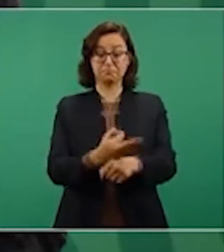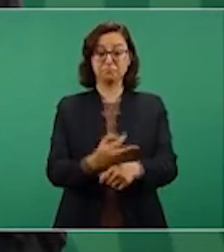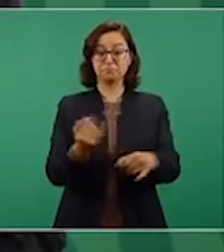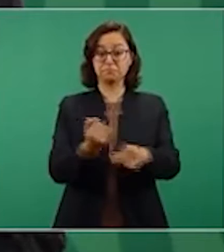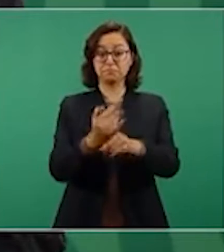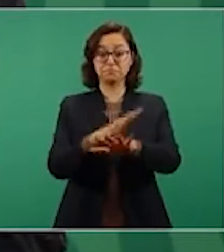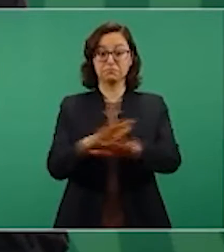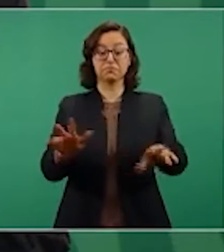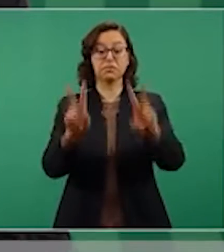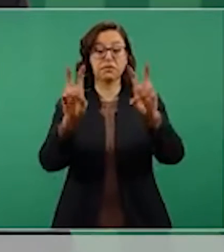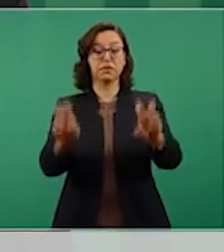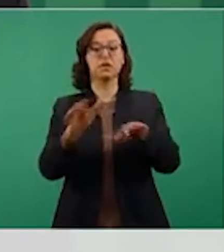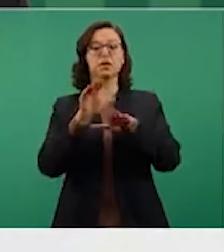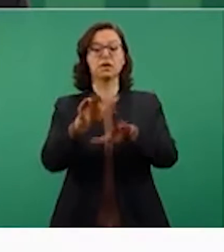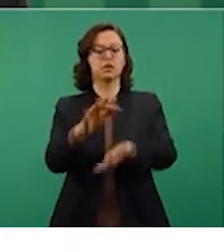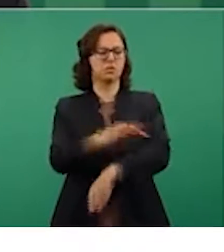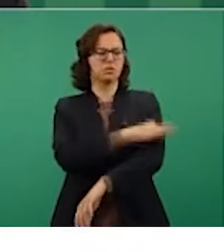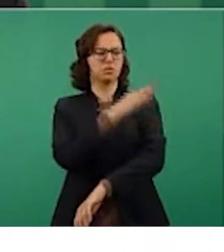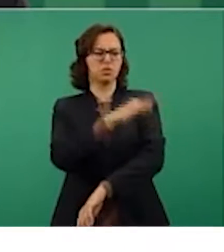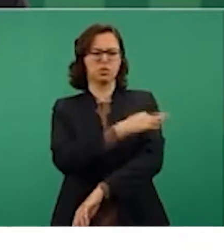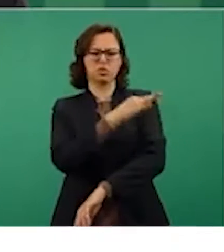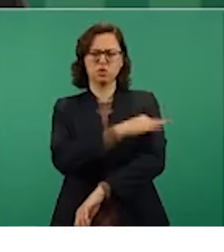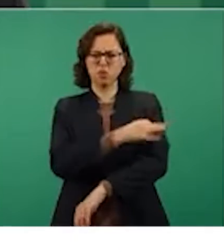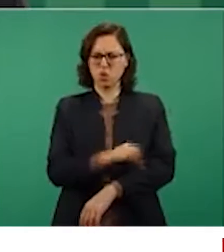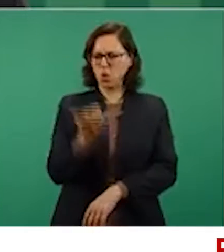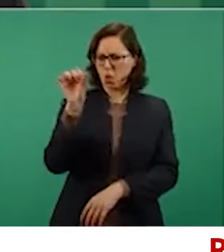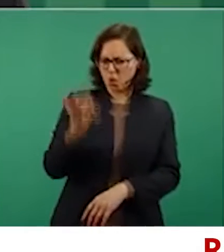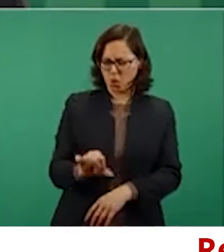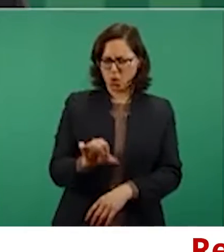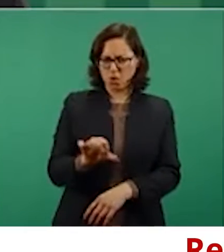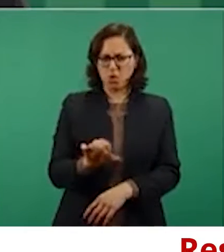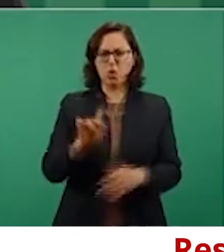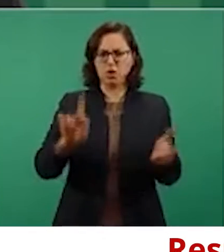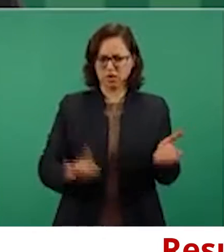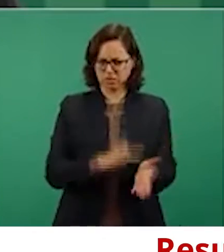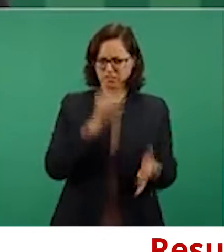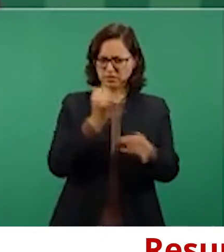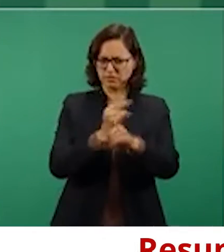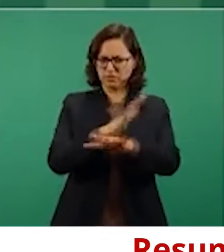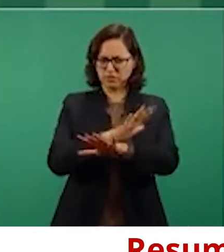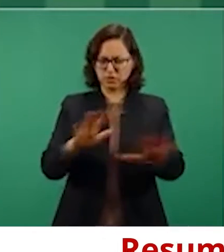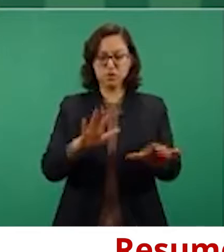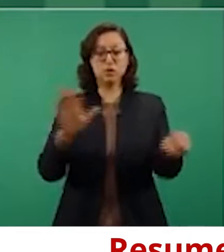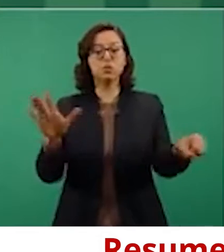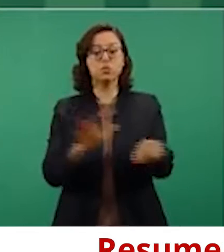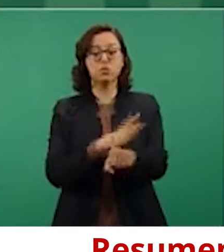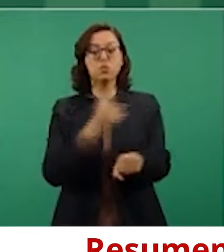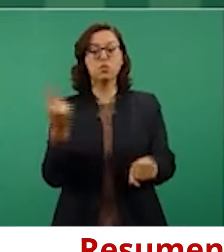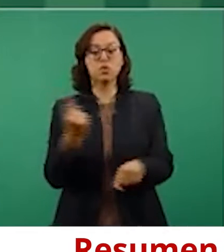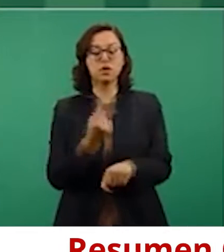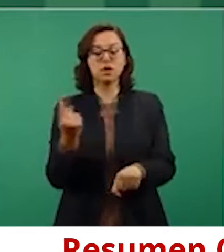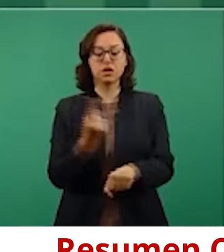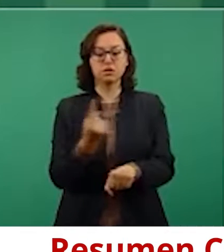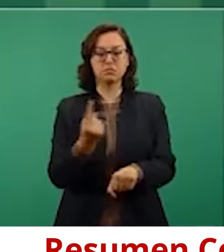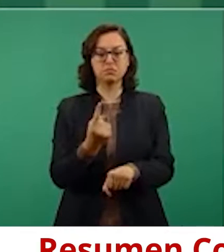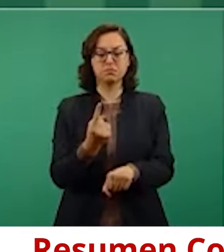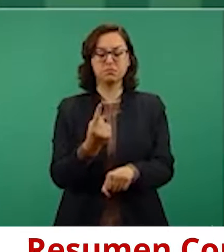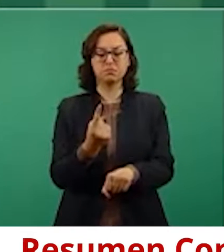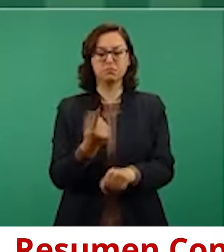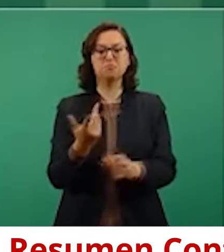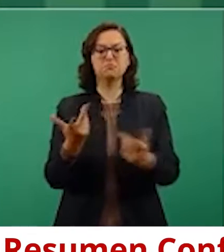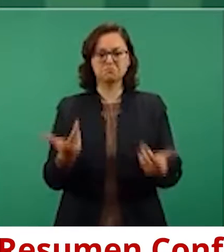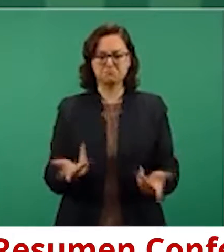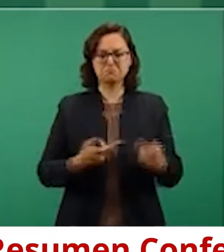hacemos hoy porque está funcionando